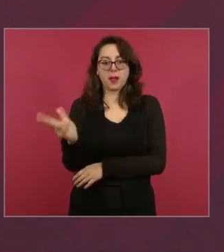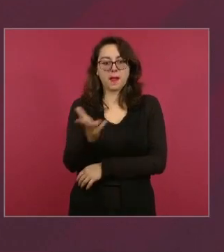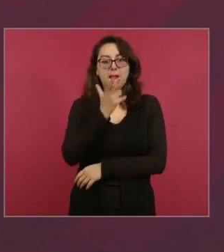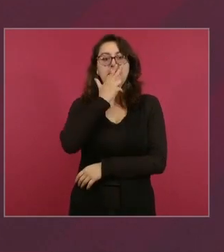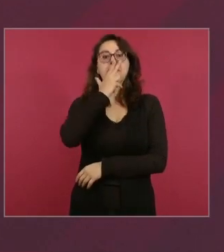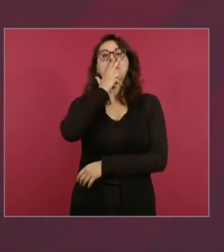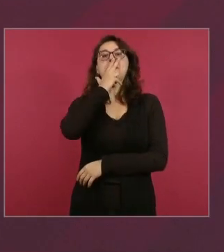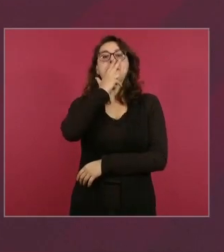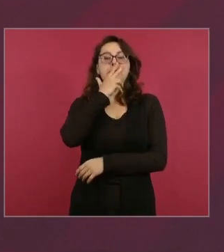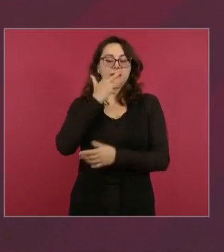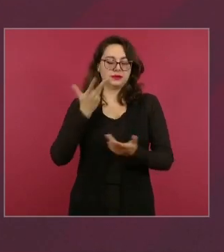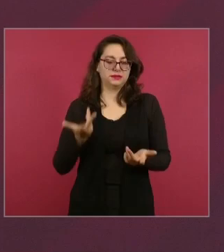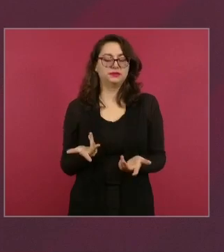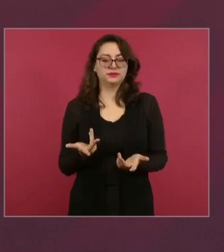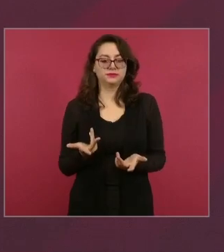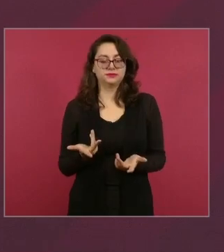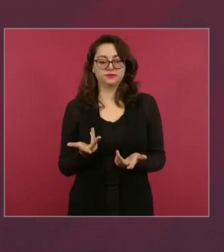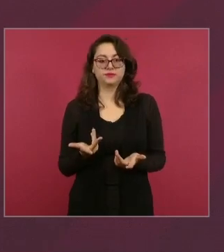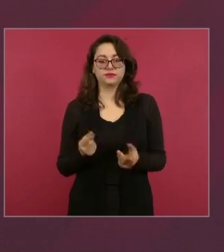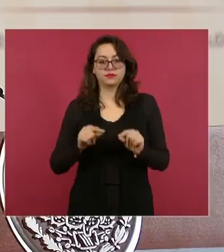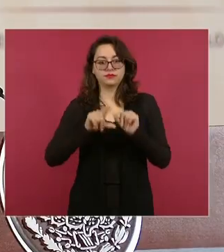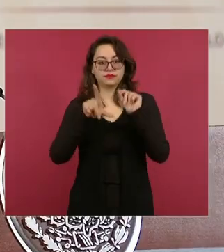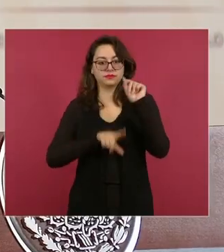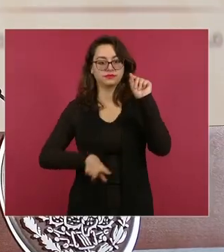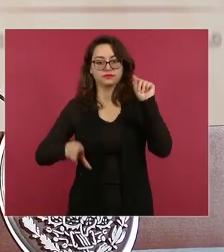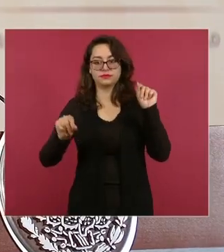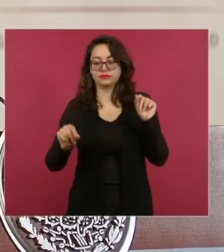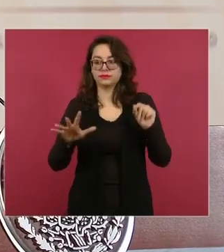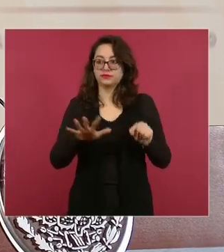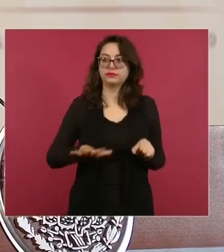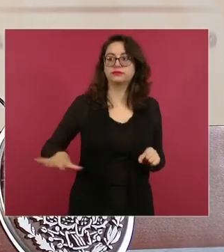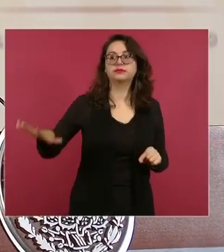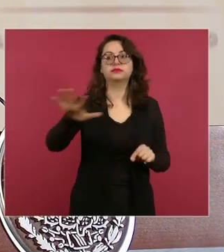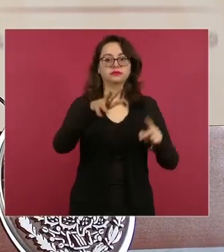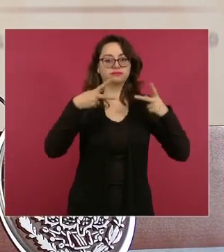actual es la honestidad de su pueblo.